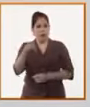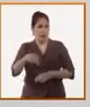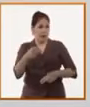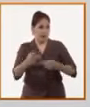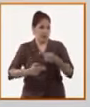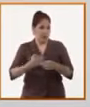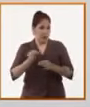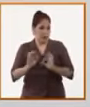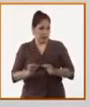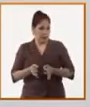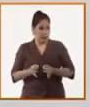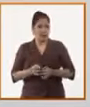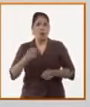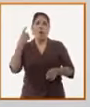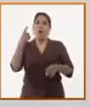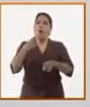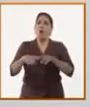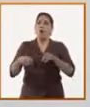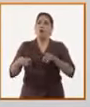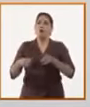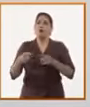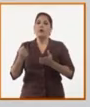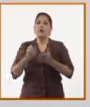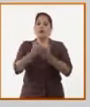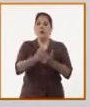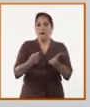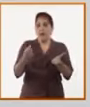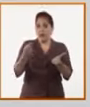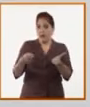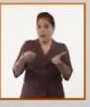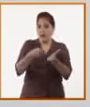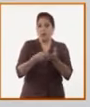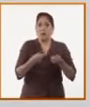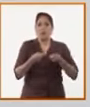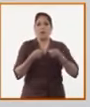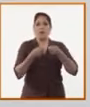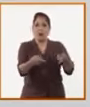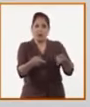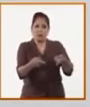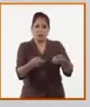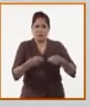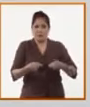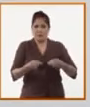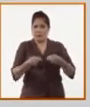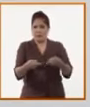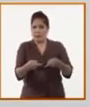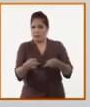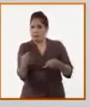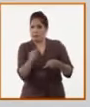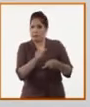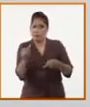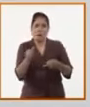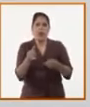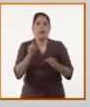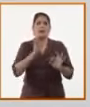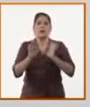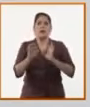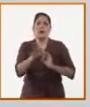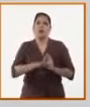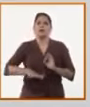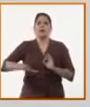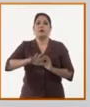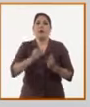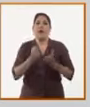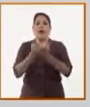Y también se respaldan financieramente gastos que van a la seguridad social